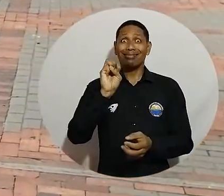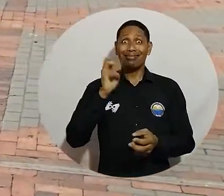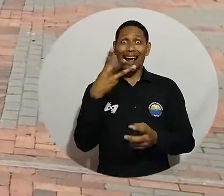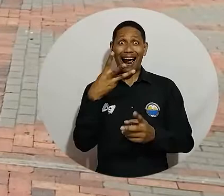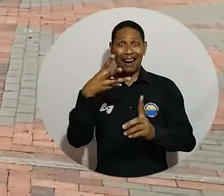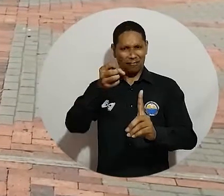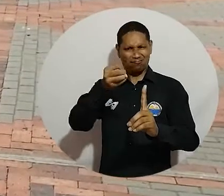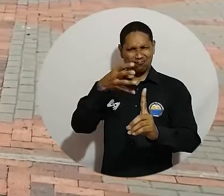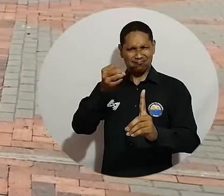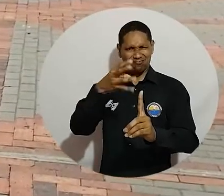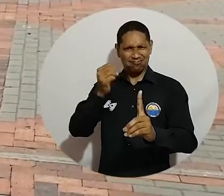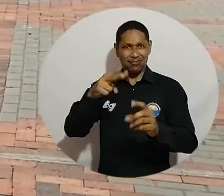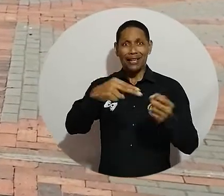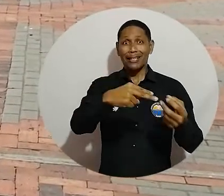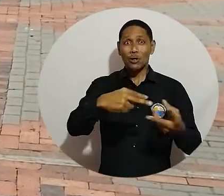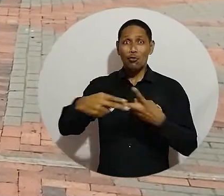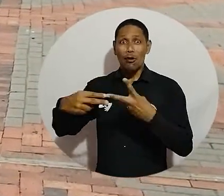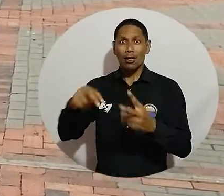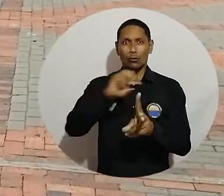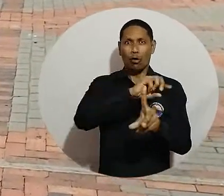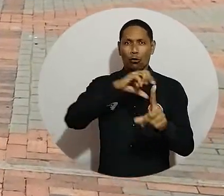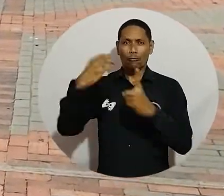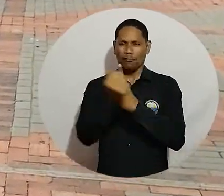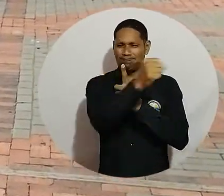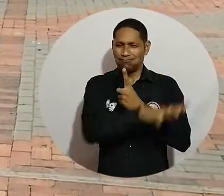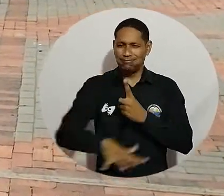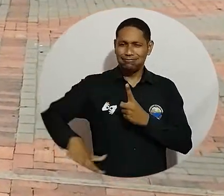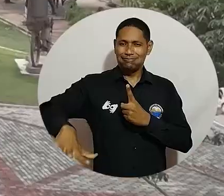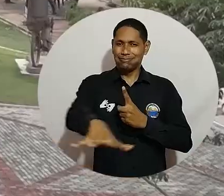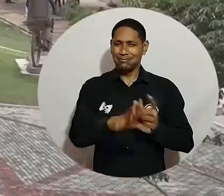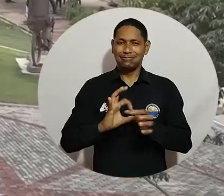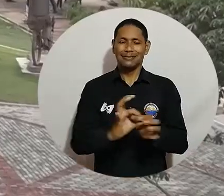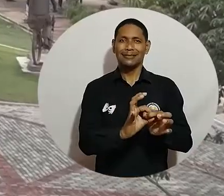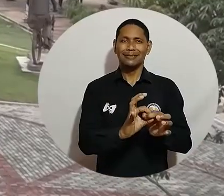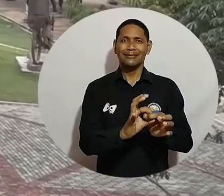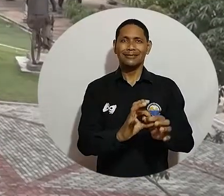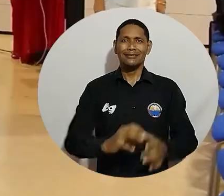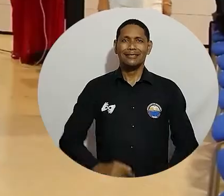coloquio internacional en educación, interculturalidad y territorio.